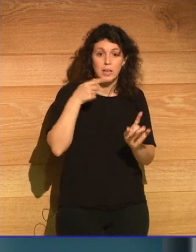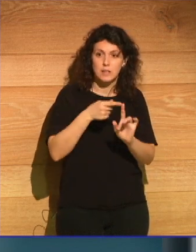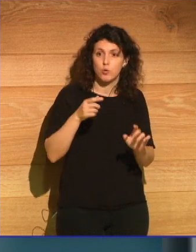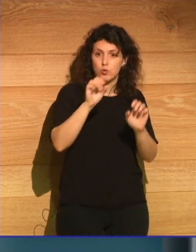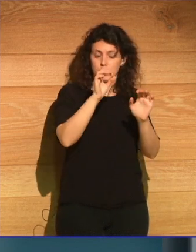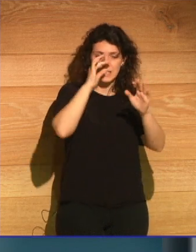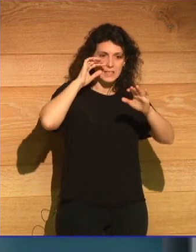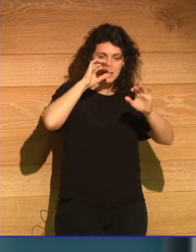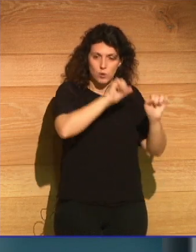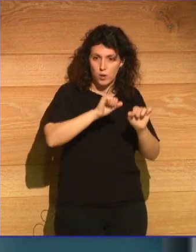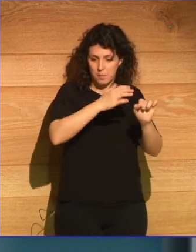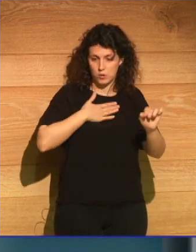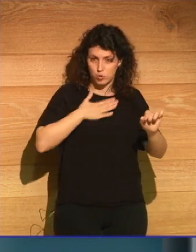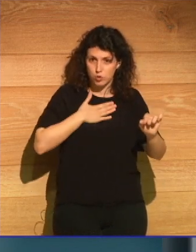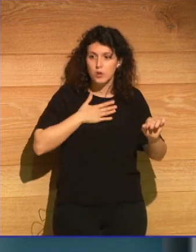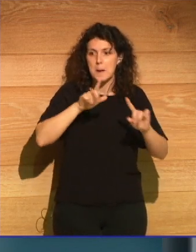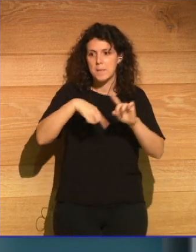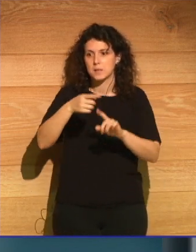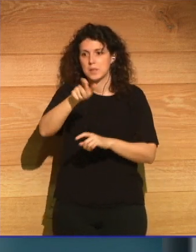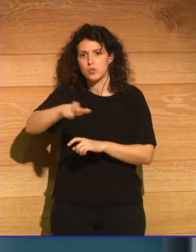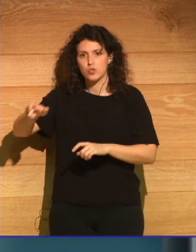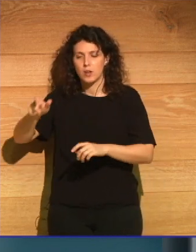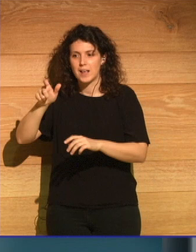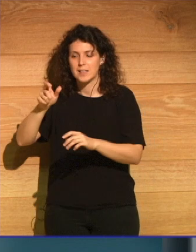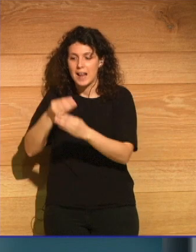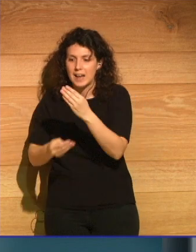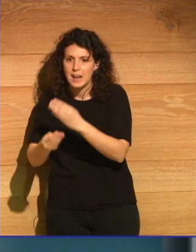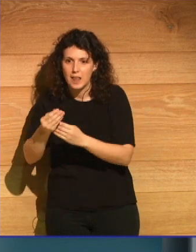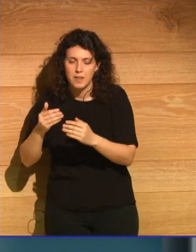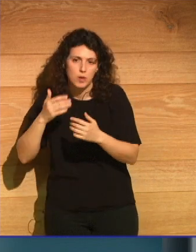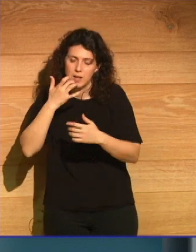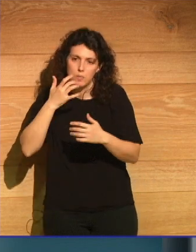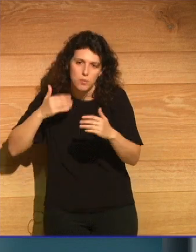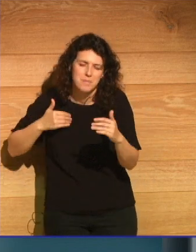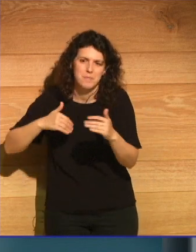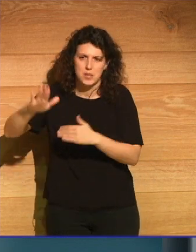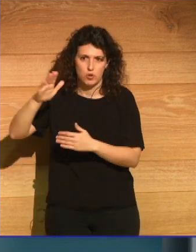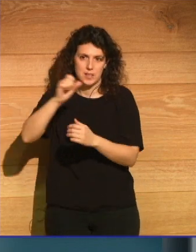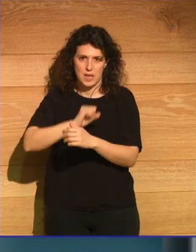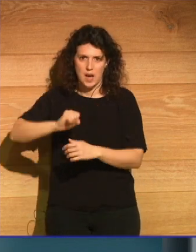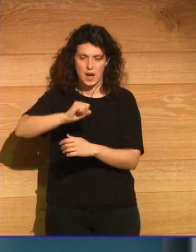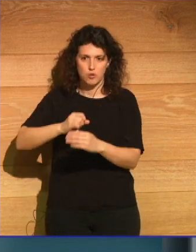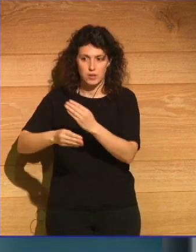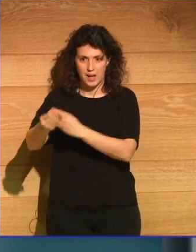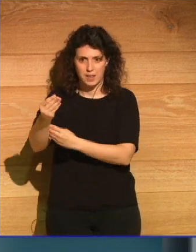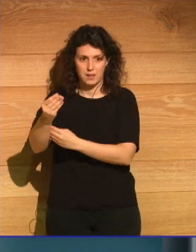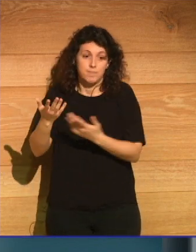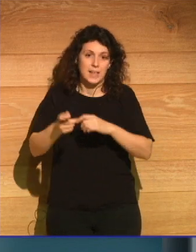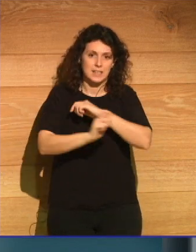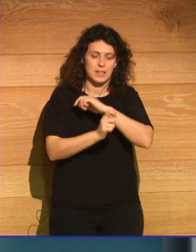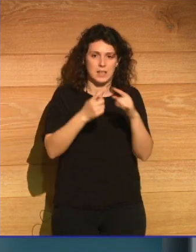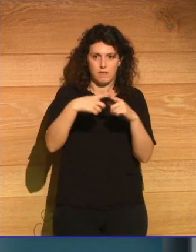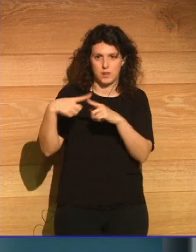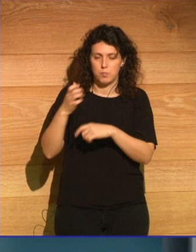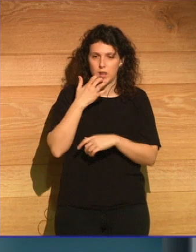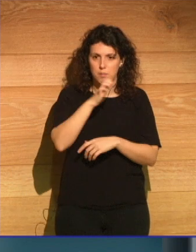para nosotros sino también para personas que a lo mejor van a nacer dentro de 10.000 años y hay varias estrategias diferentes por ejemplo